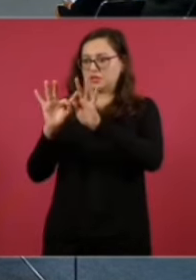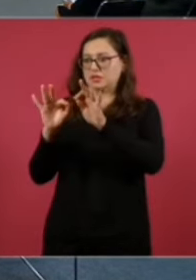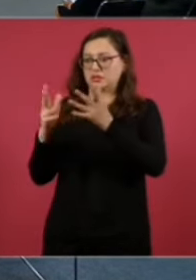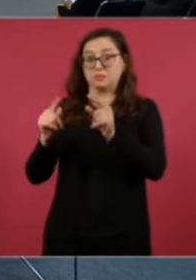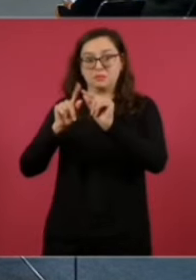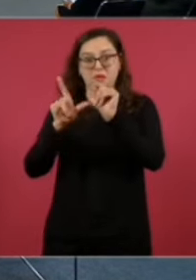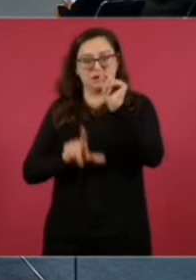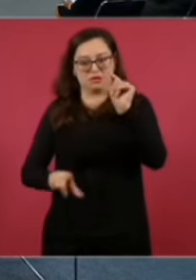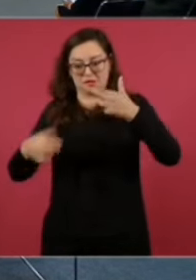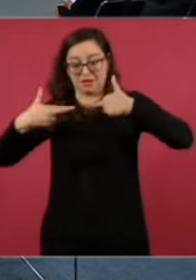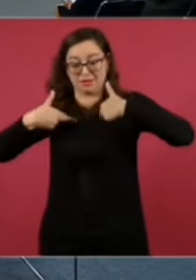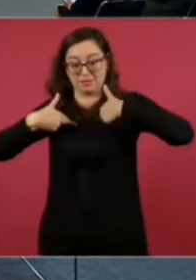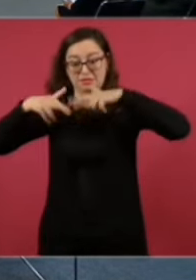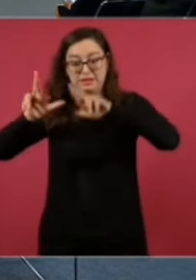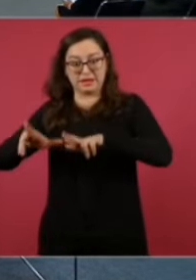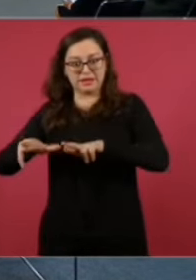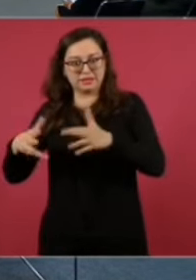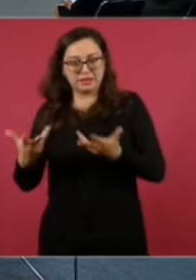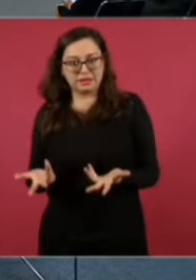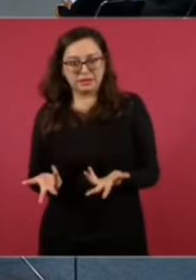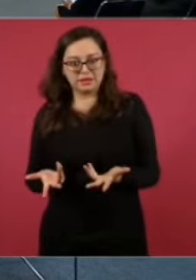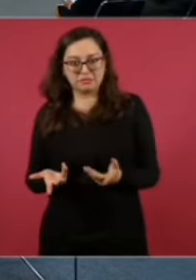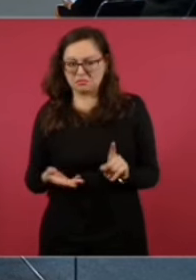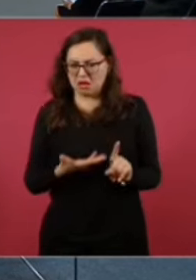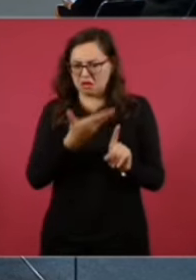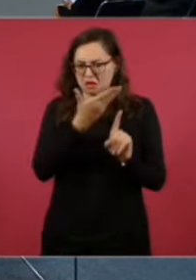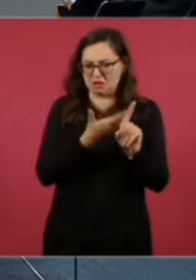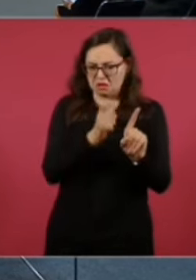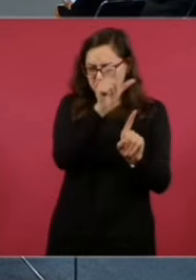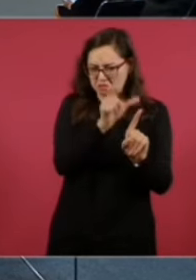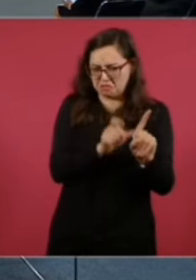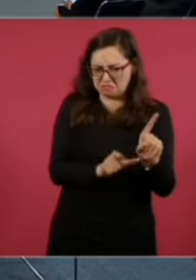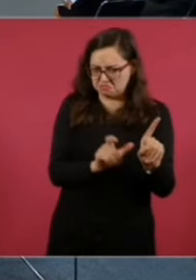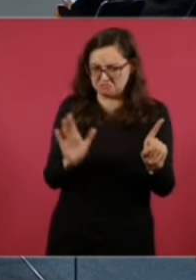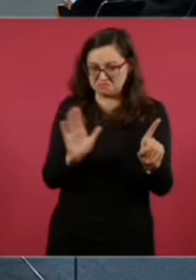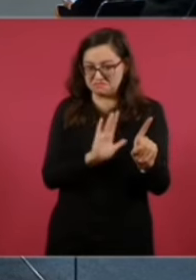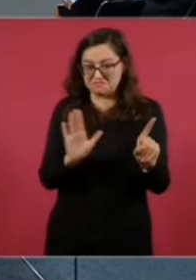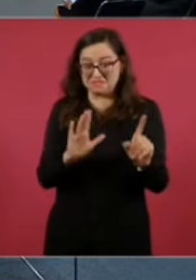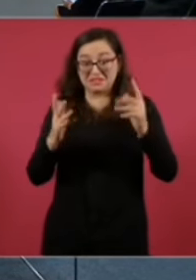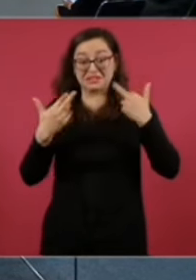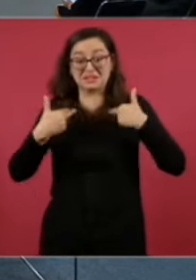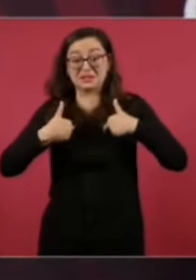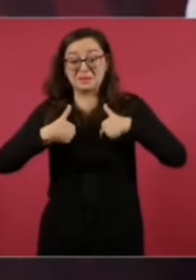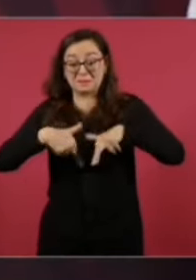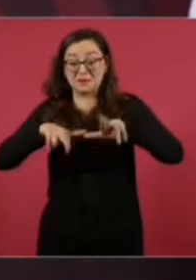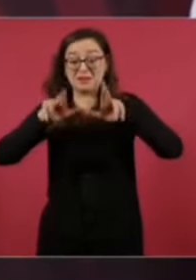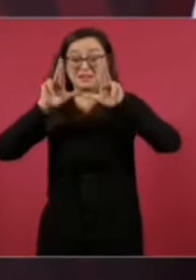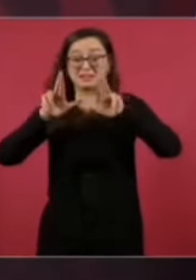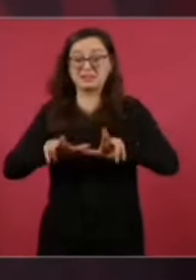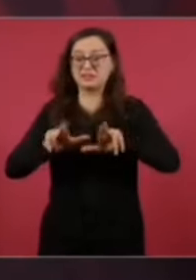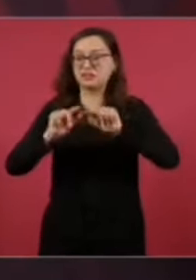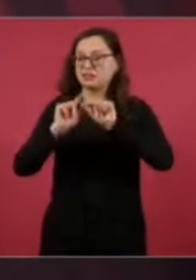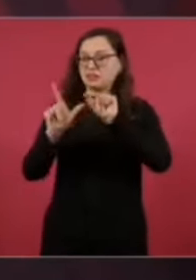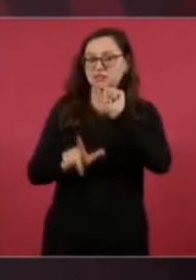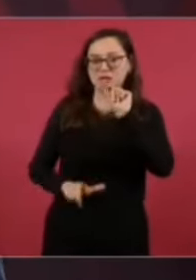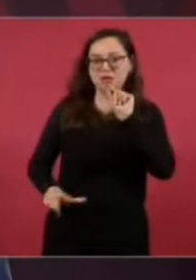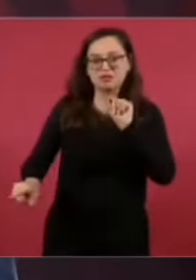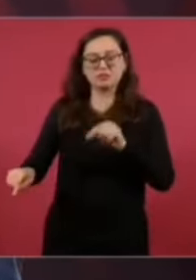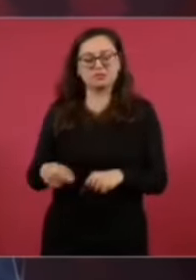lo detienen